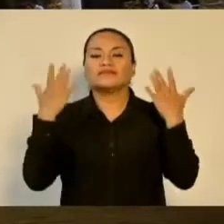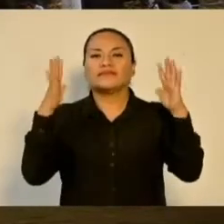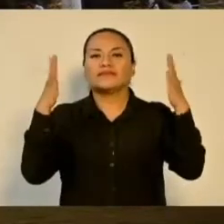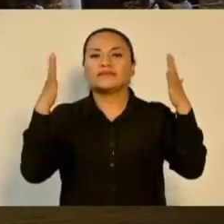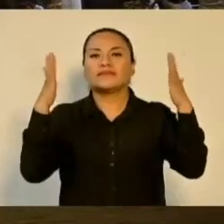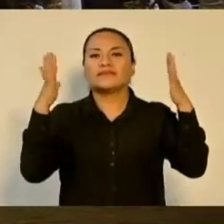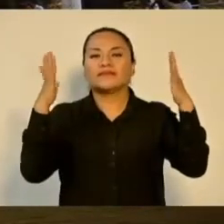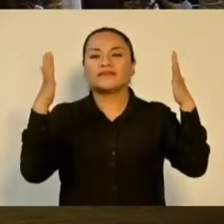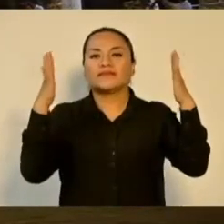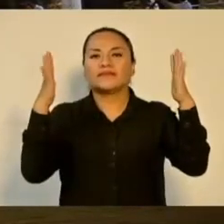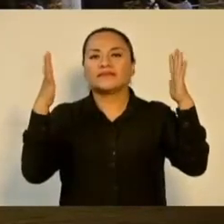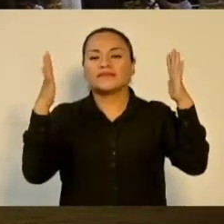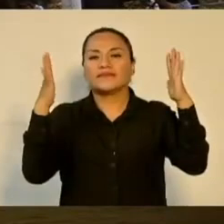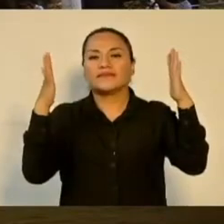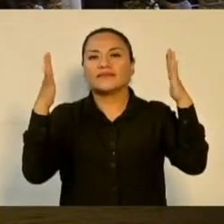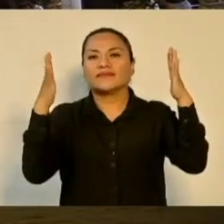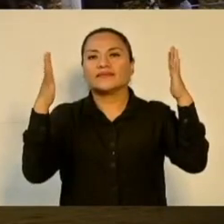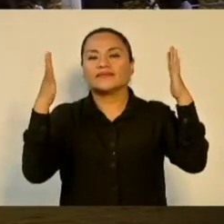Aplausos.